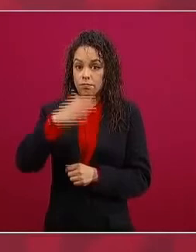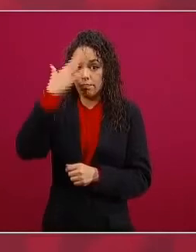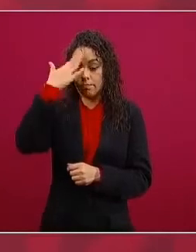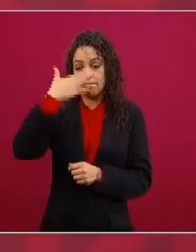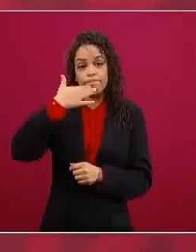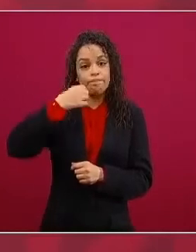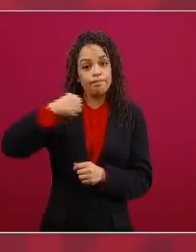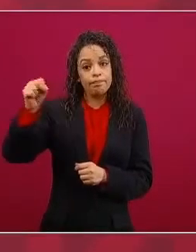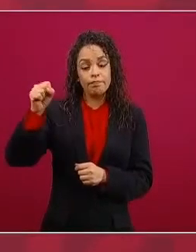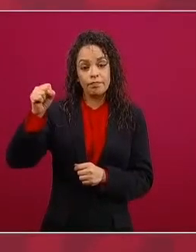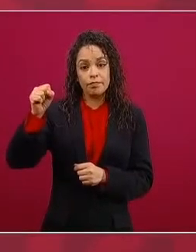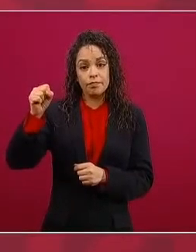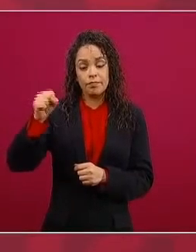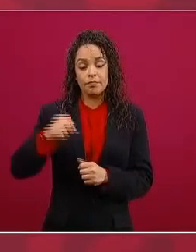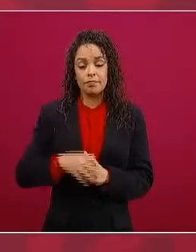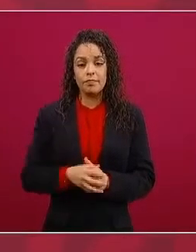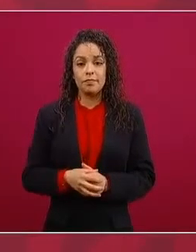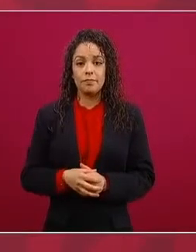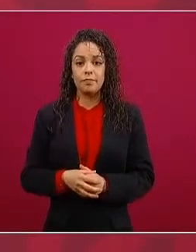de los